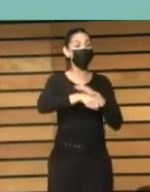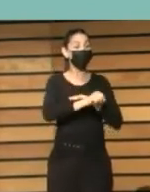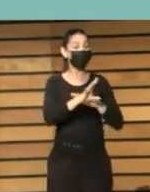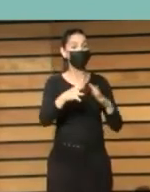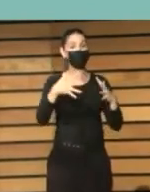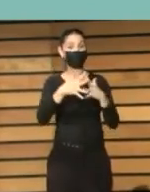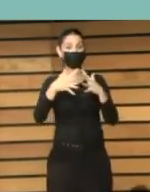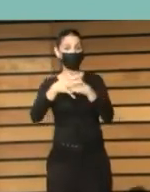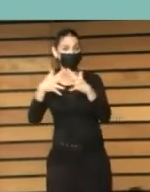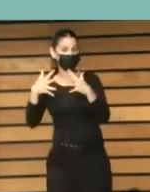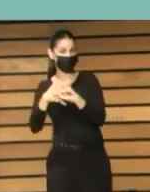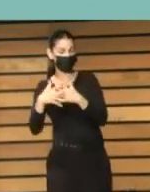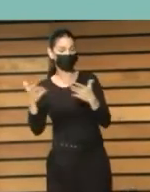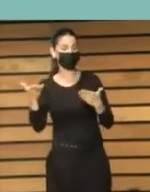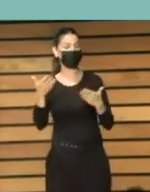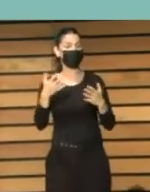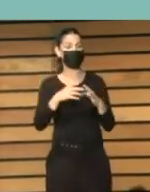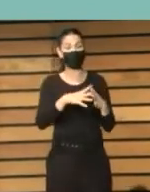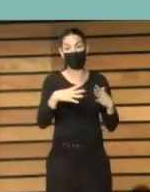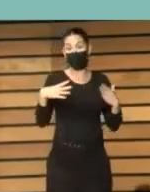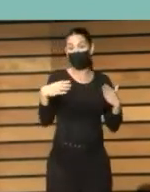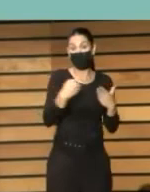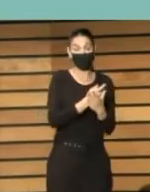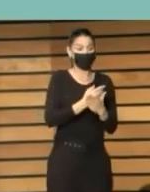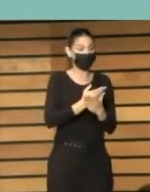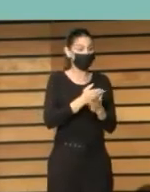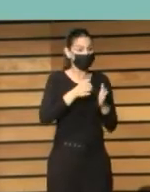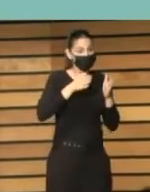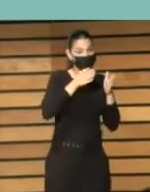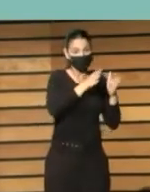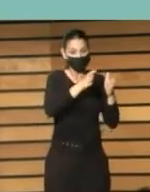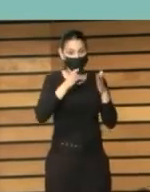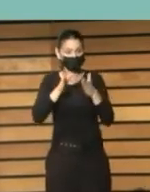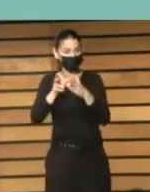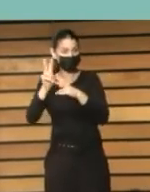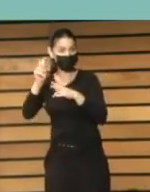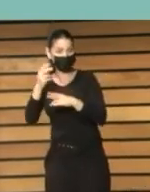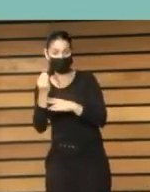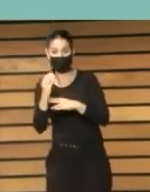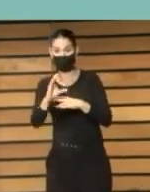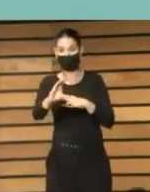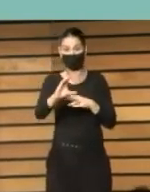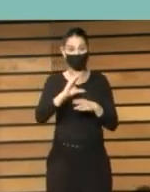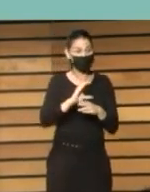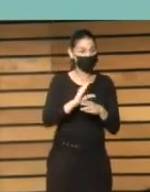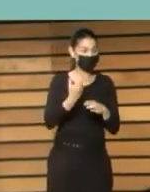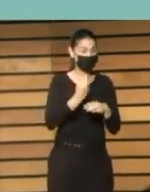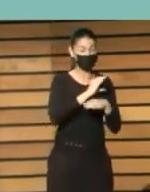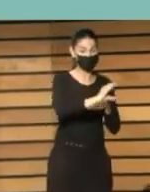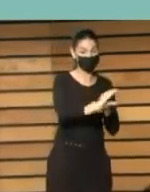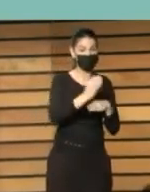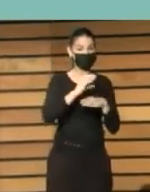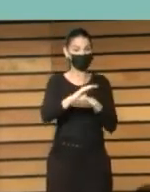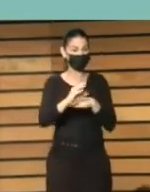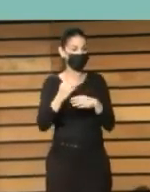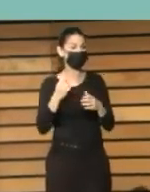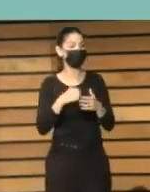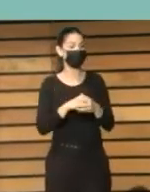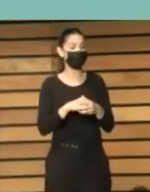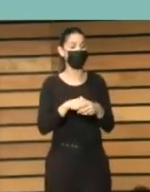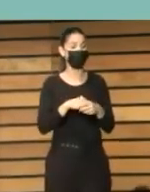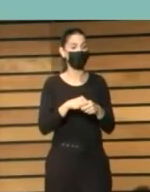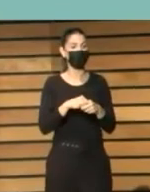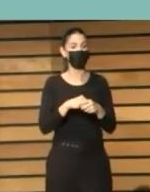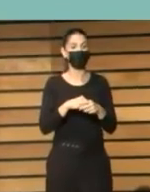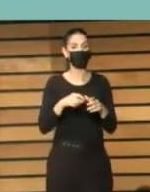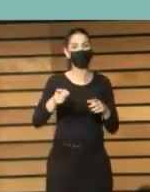es decir todas las líneas reales de inversión y de visión no los Next Generation que ahora son de moda no parece